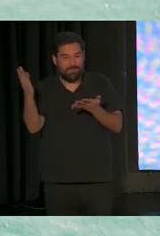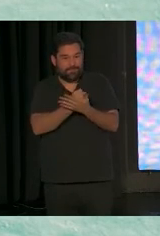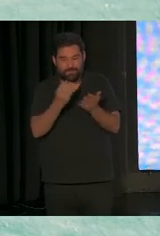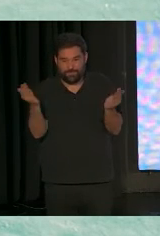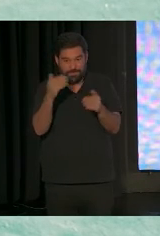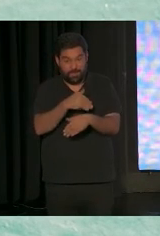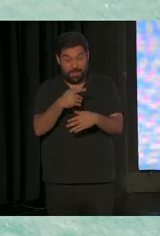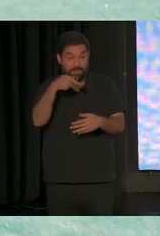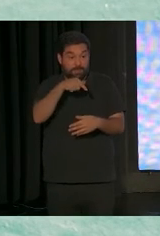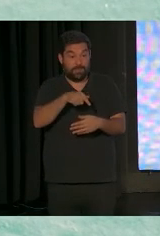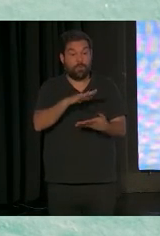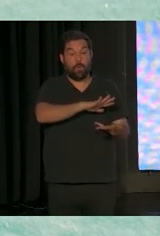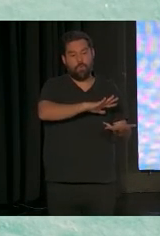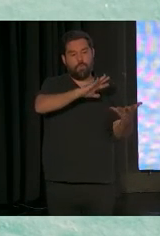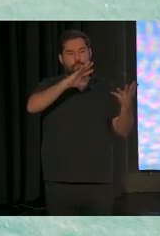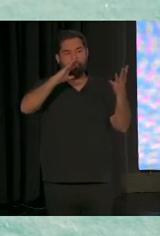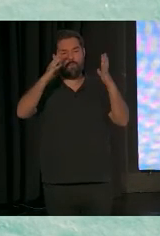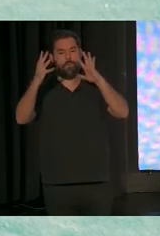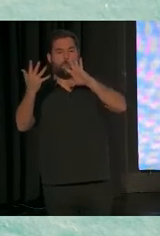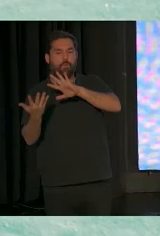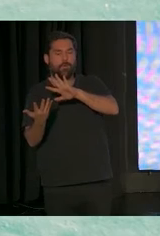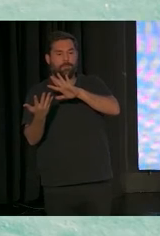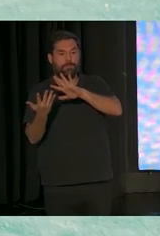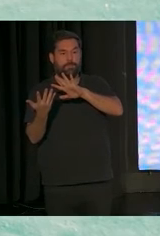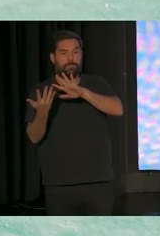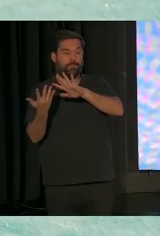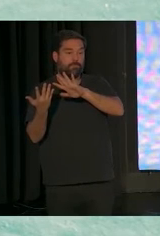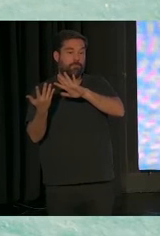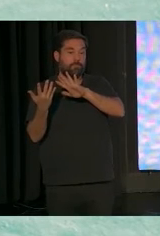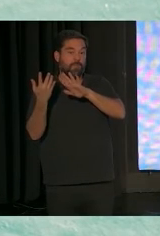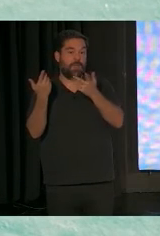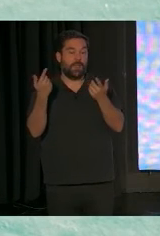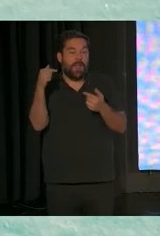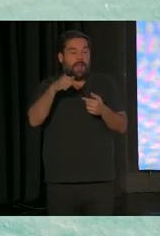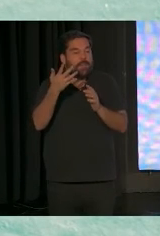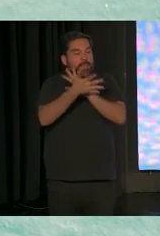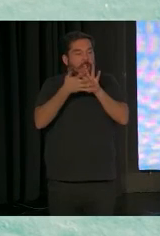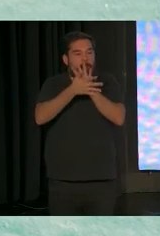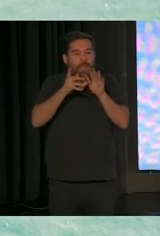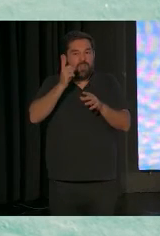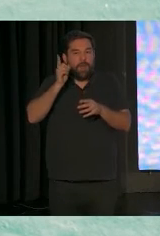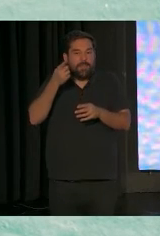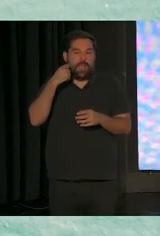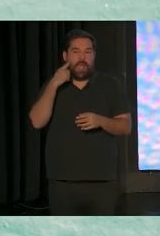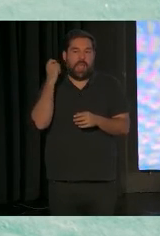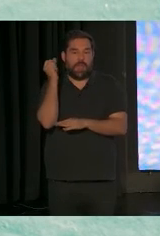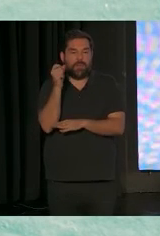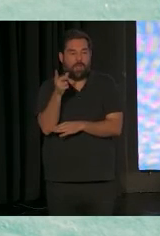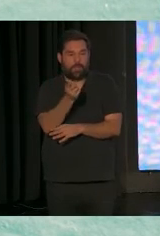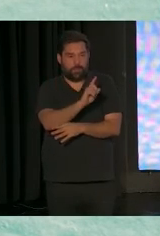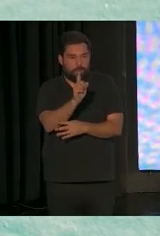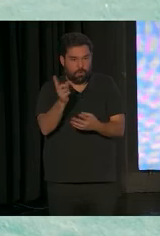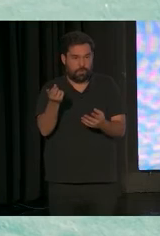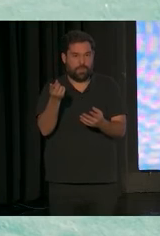Hay que cambiar. Hay que empezar a cambiar. Hay que empezar ya, yo creo que a dejar hablar ya solamente de rutinas, hablar solamente ya